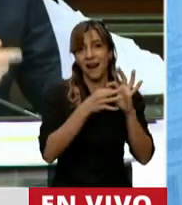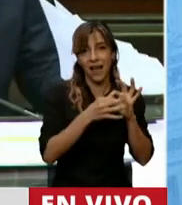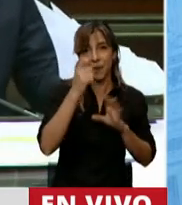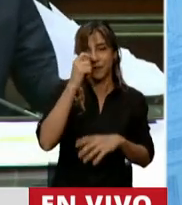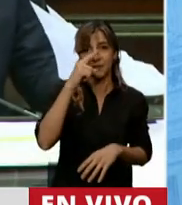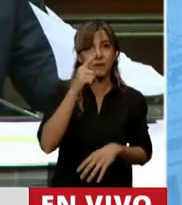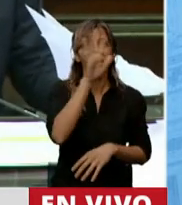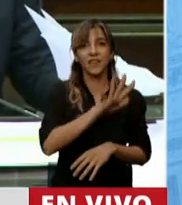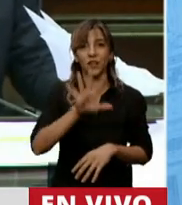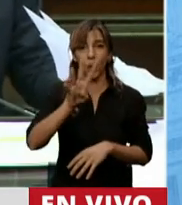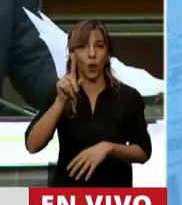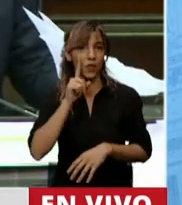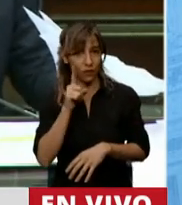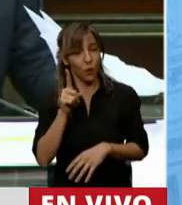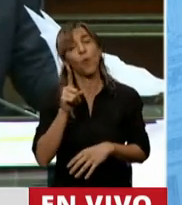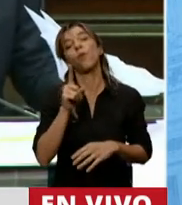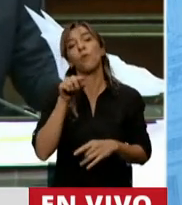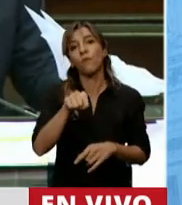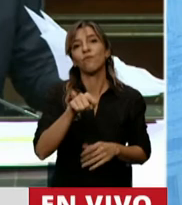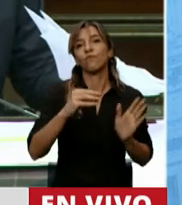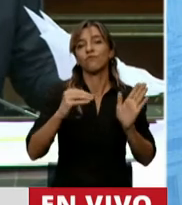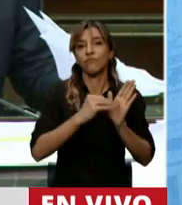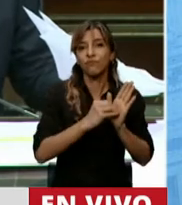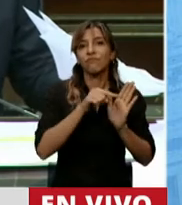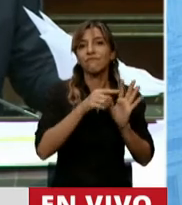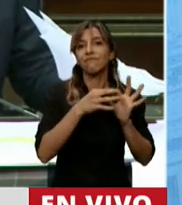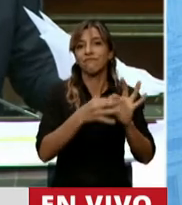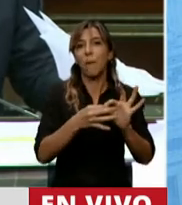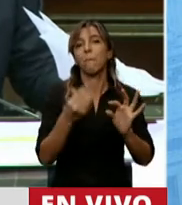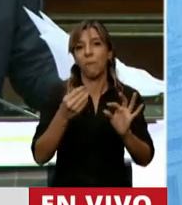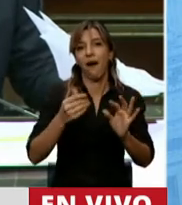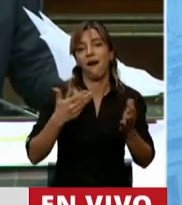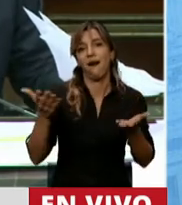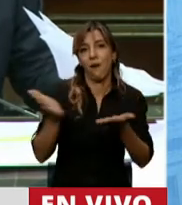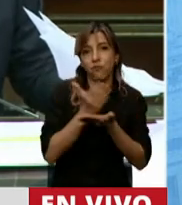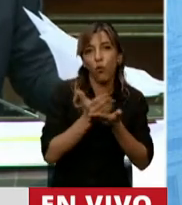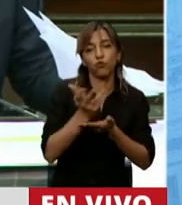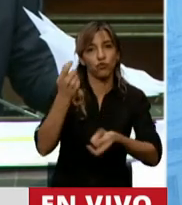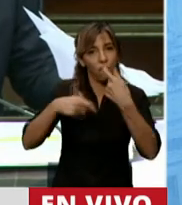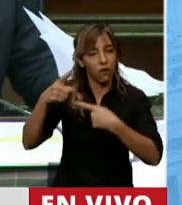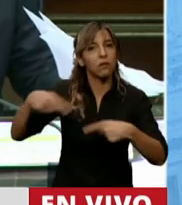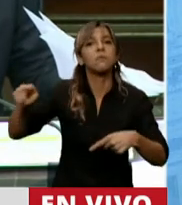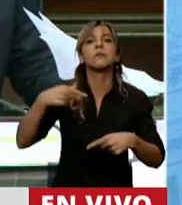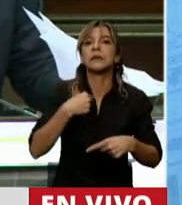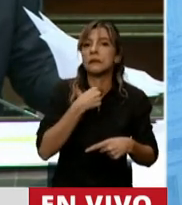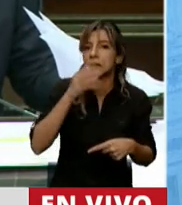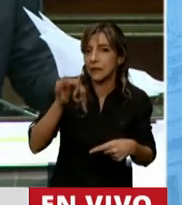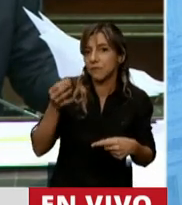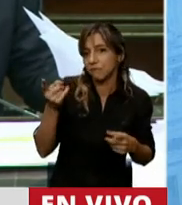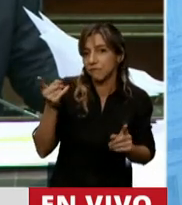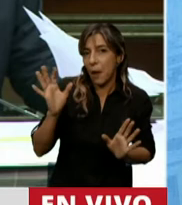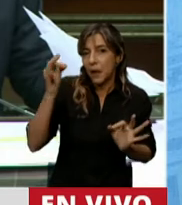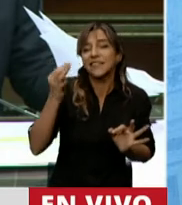solidaridad social y reactivación productiva. Pero su respuesta, señor Jefe de Gabinete, nos resulta